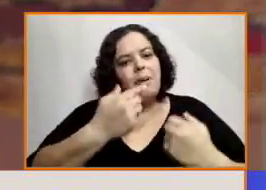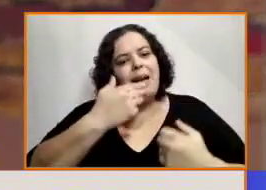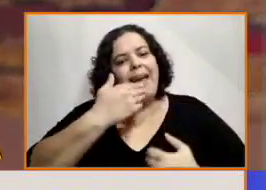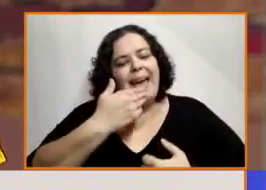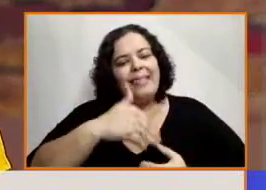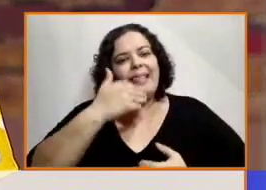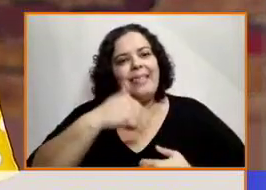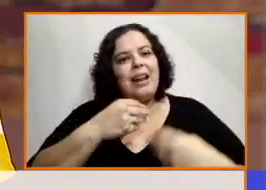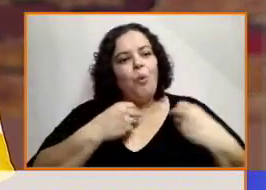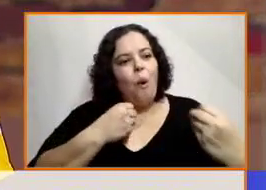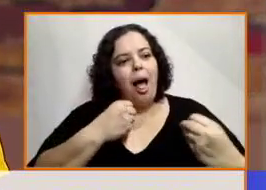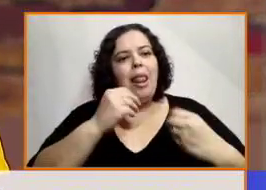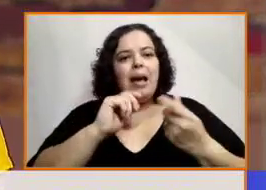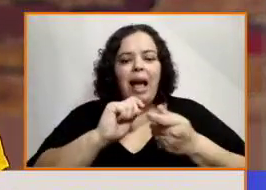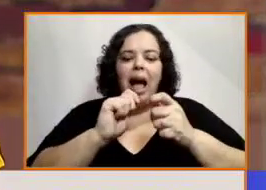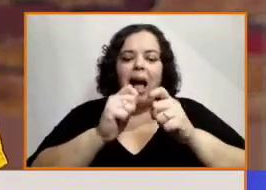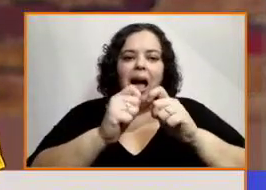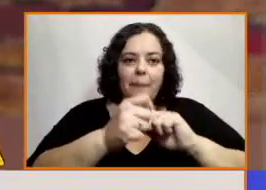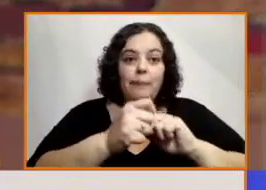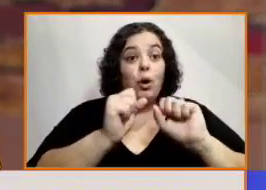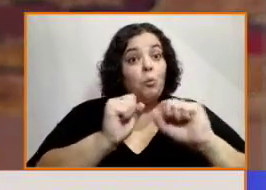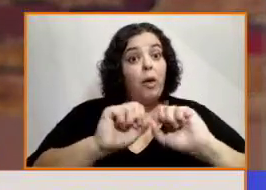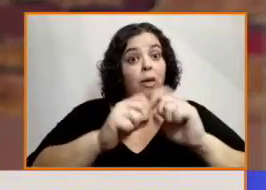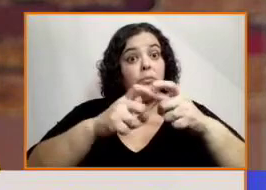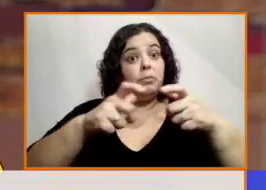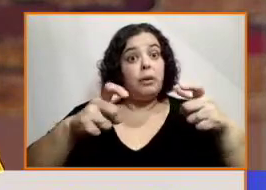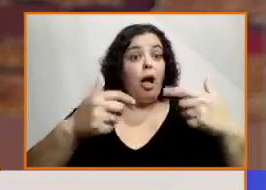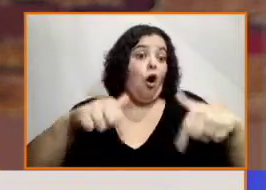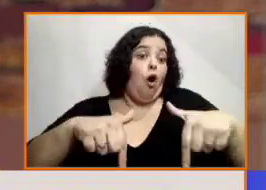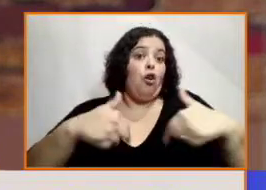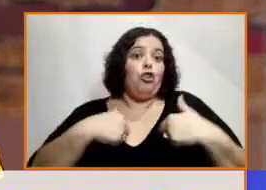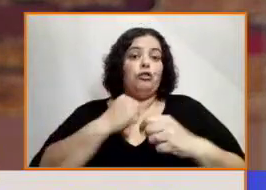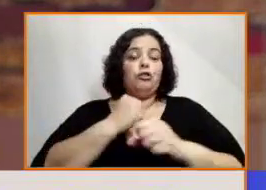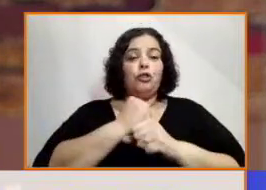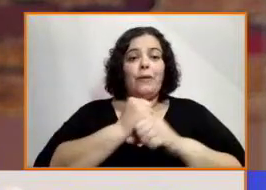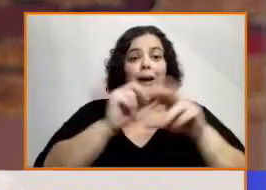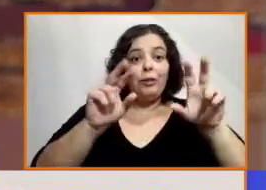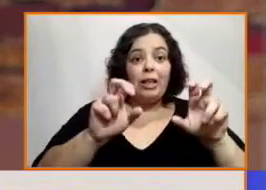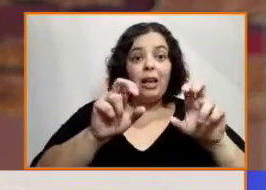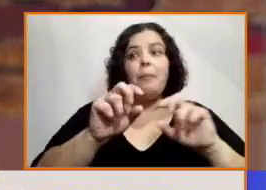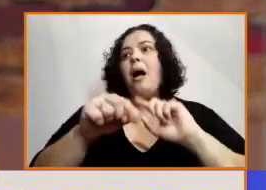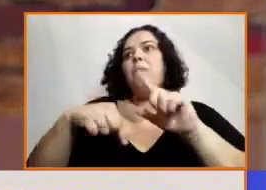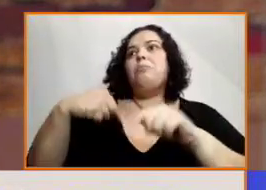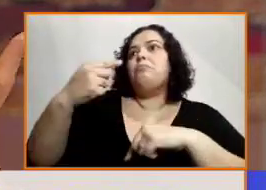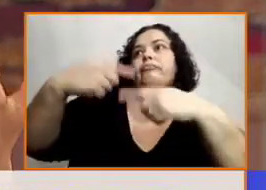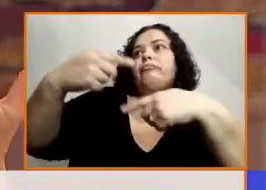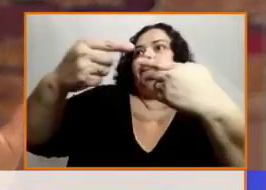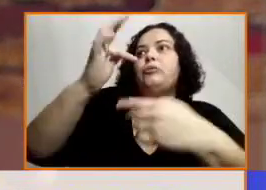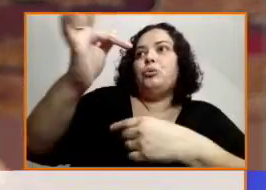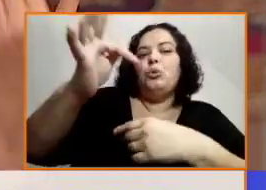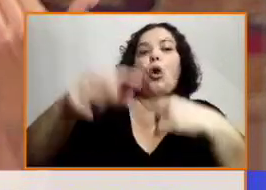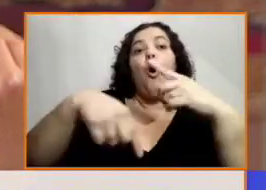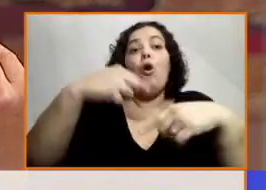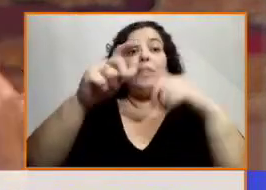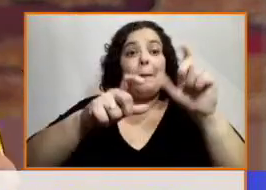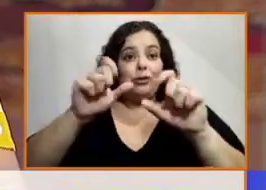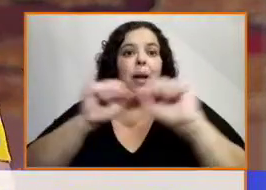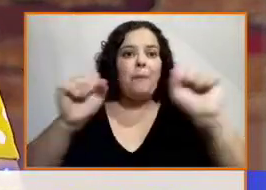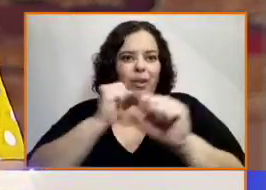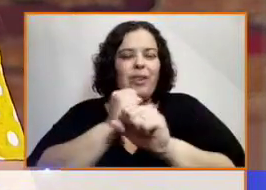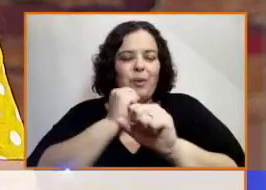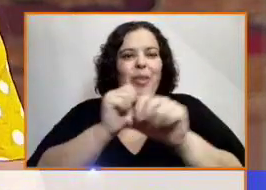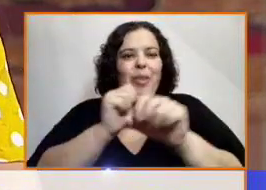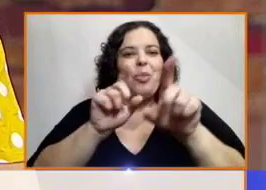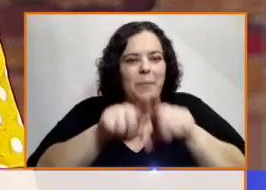Porque hoy estamos nosotros trabajando en el tema y dentro de unos años serán otros. Entonces, que en esos niños quede posicionada